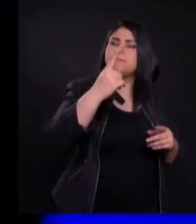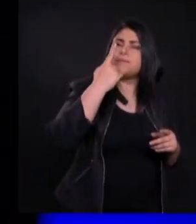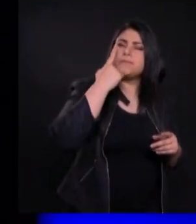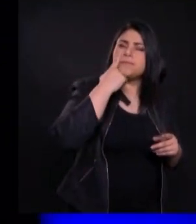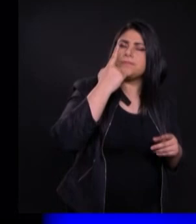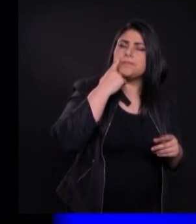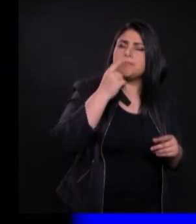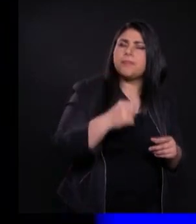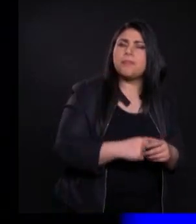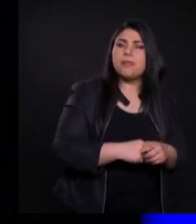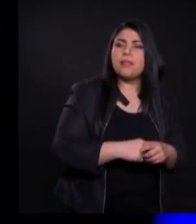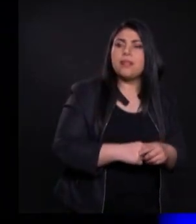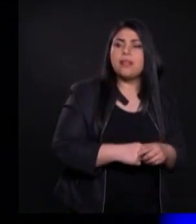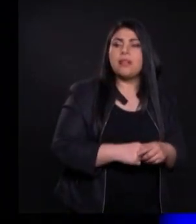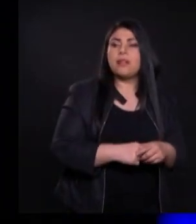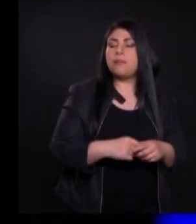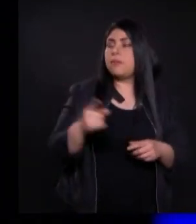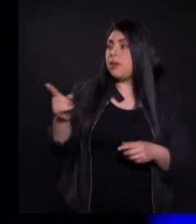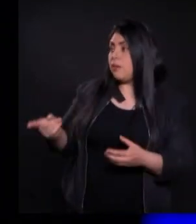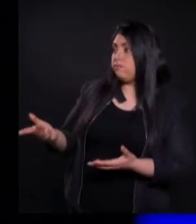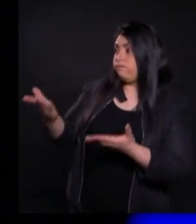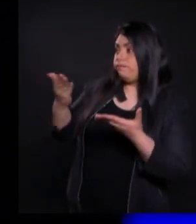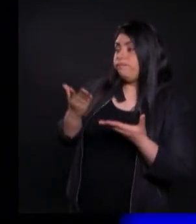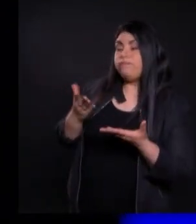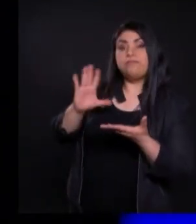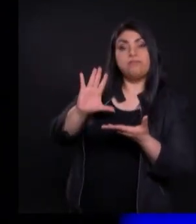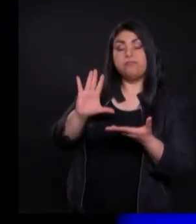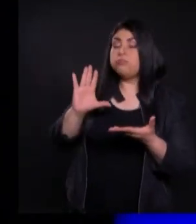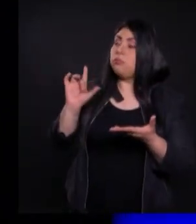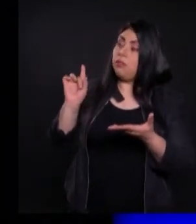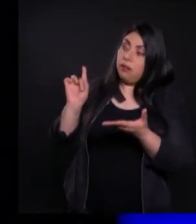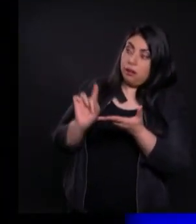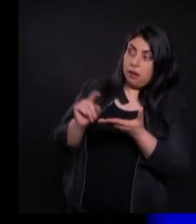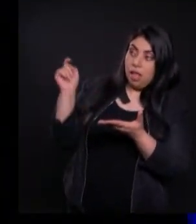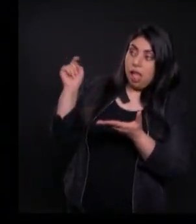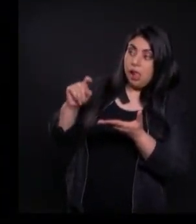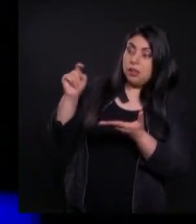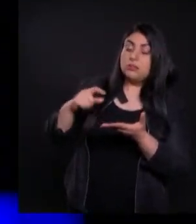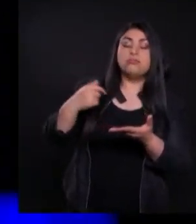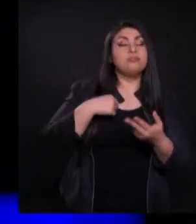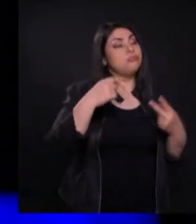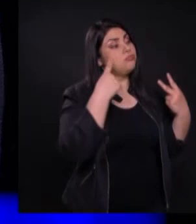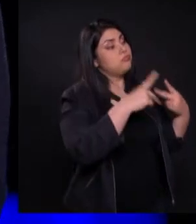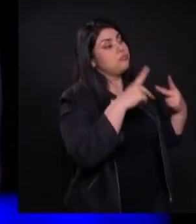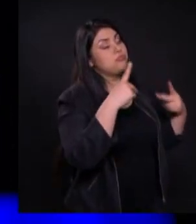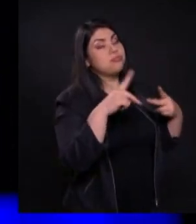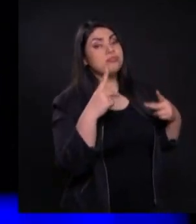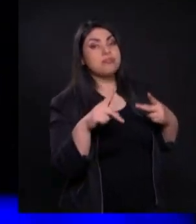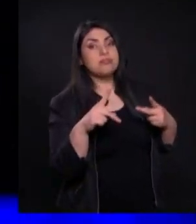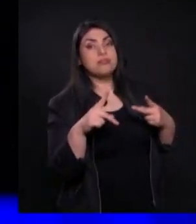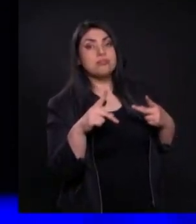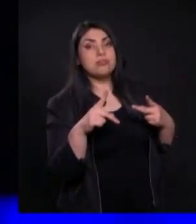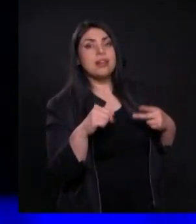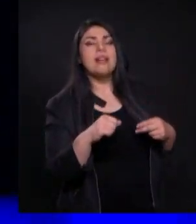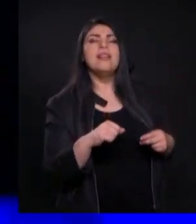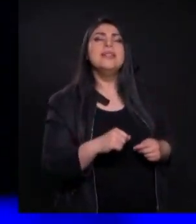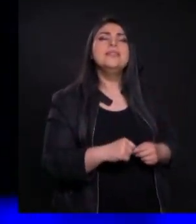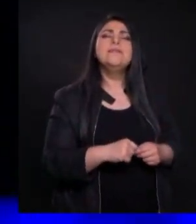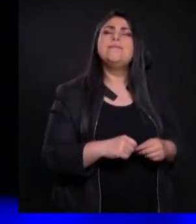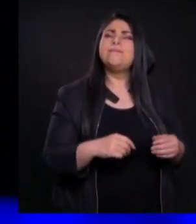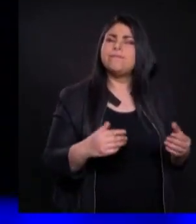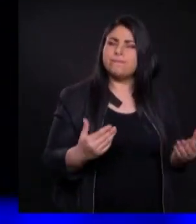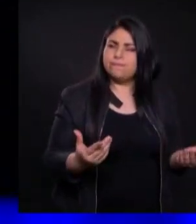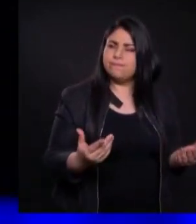Que se les ha entregado Como una causa Para poder cumplir O en este caso